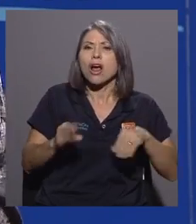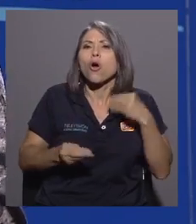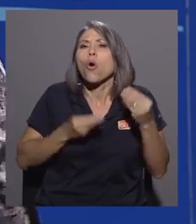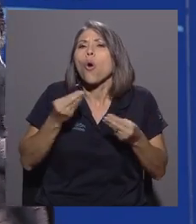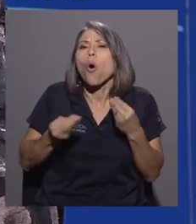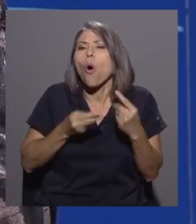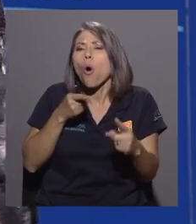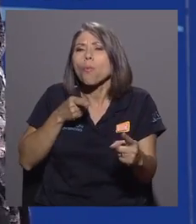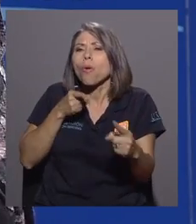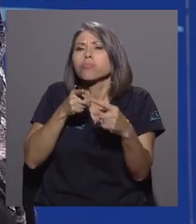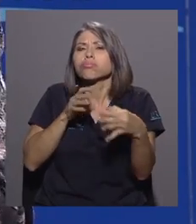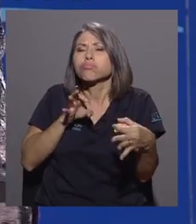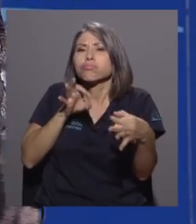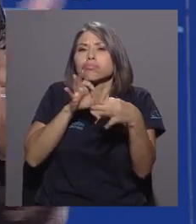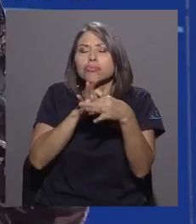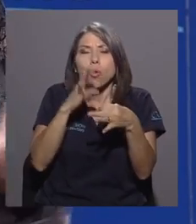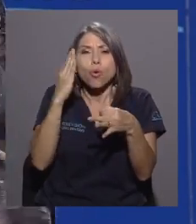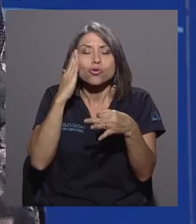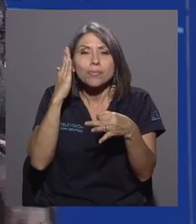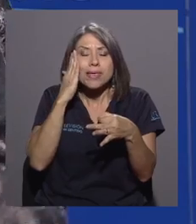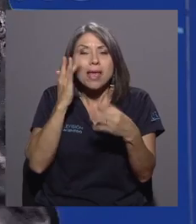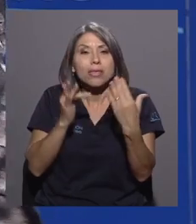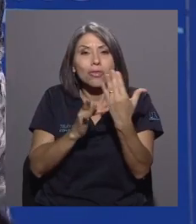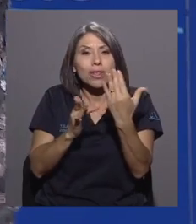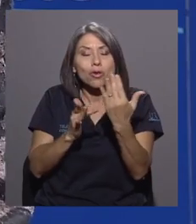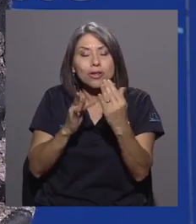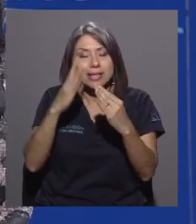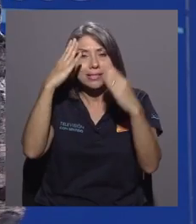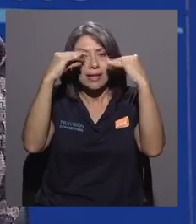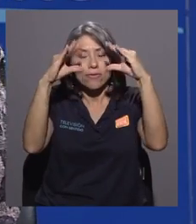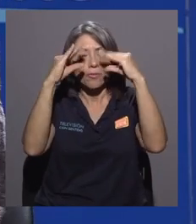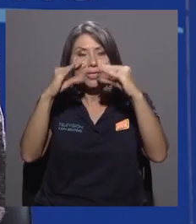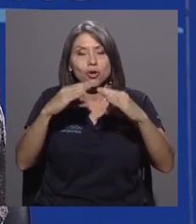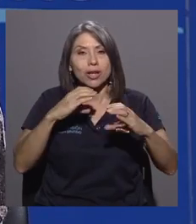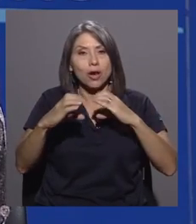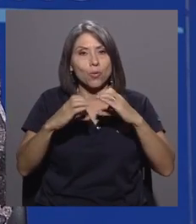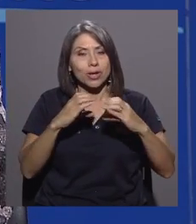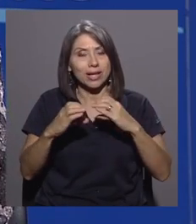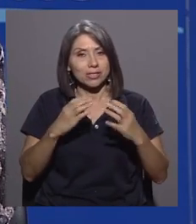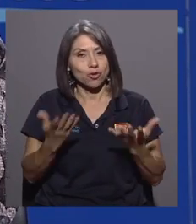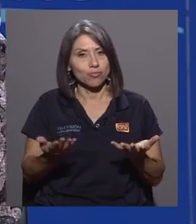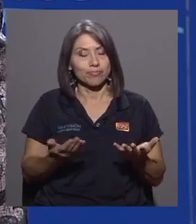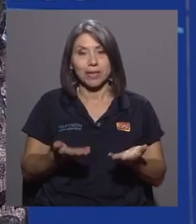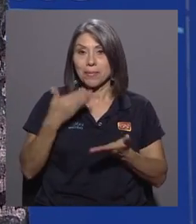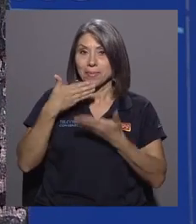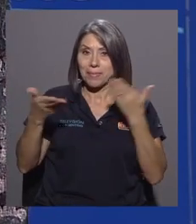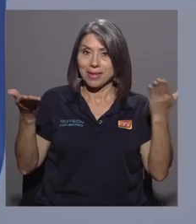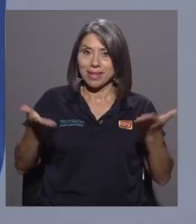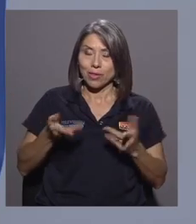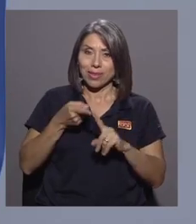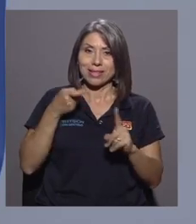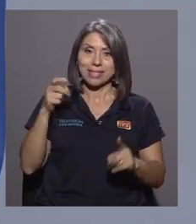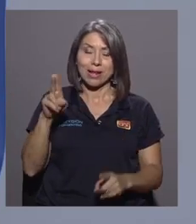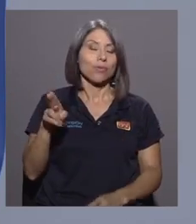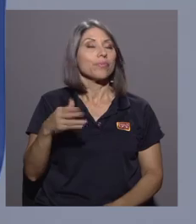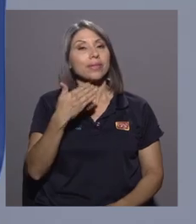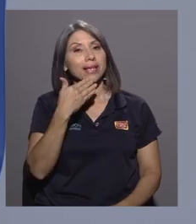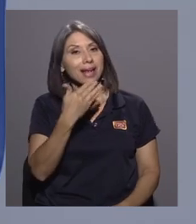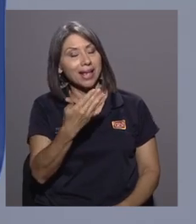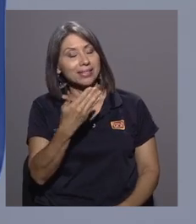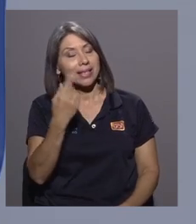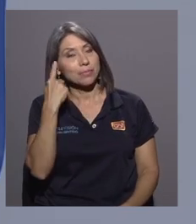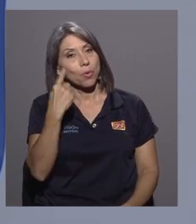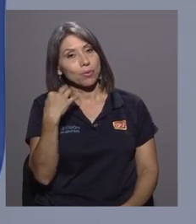conocimiento de las tecnologías de la información y la comunicación. Alejandro, bienvenido desde la U. Muchas gracias por